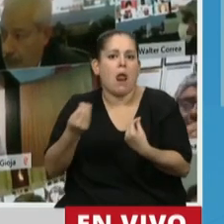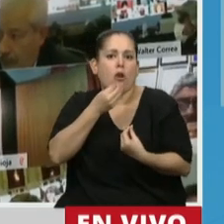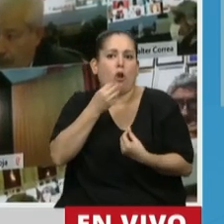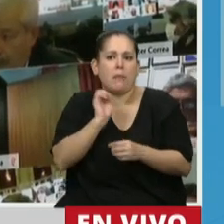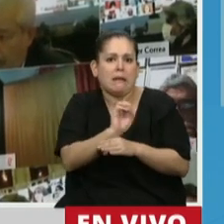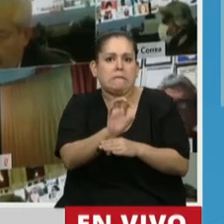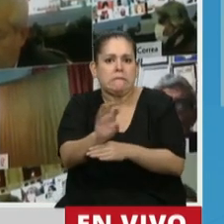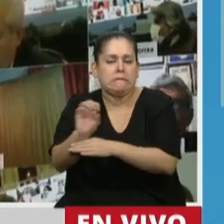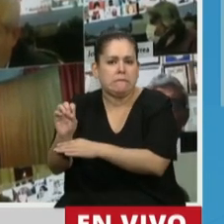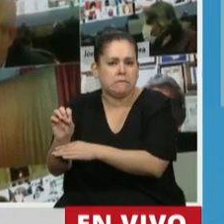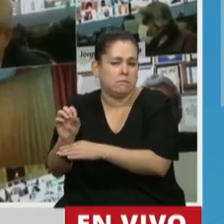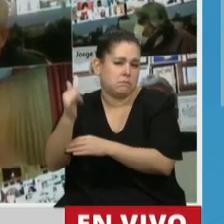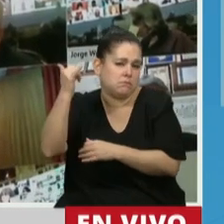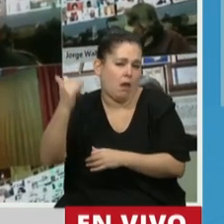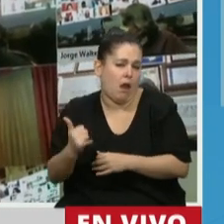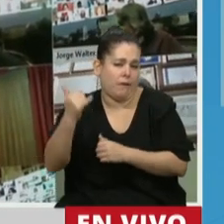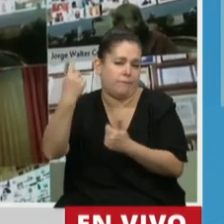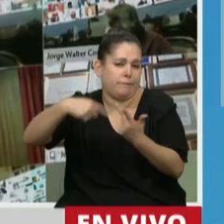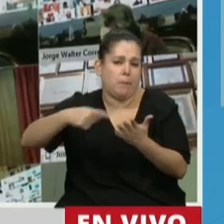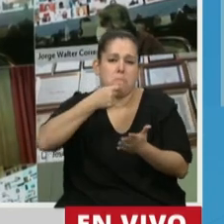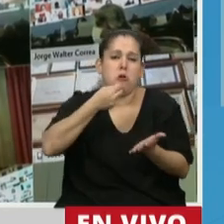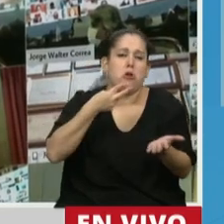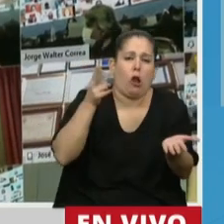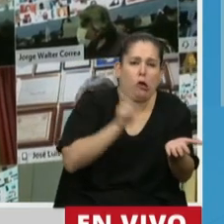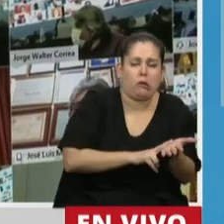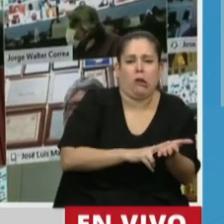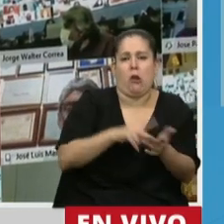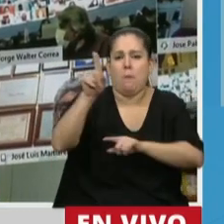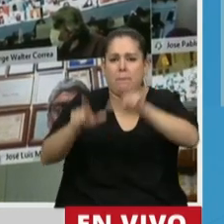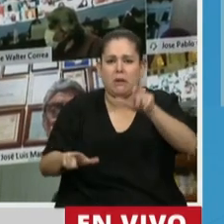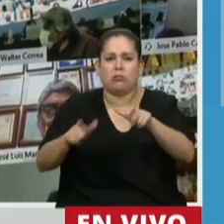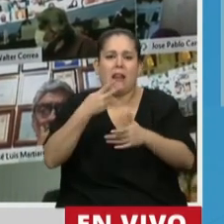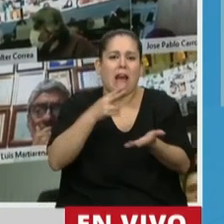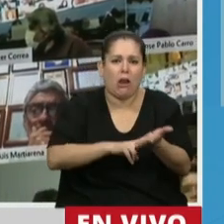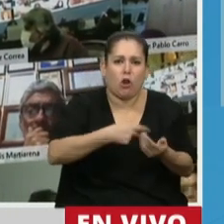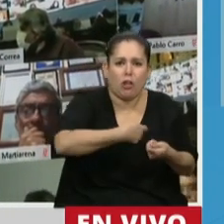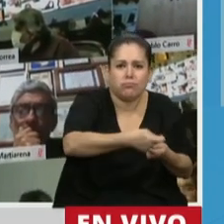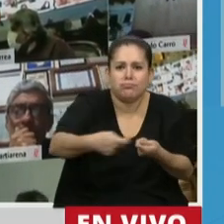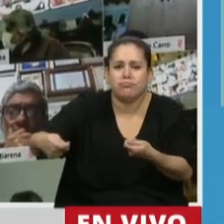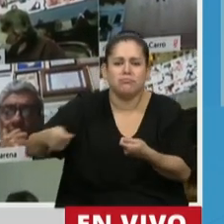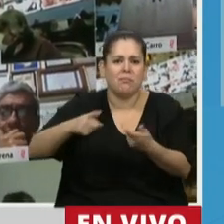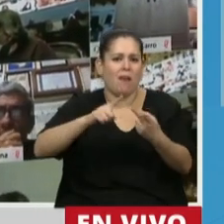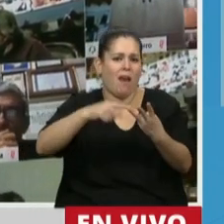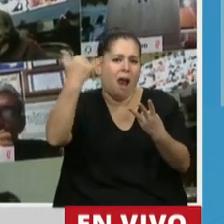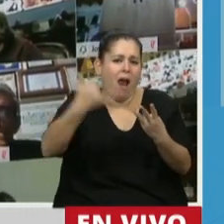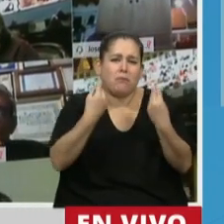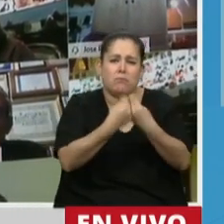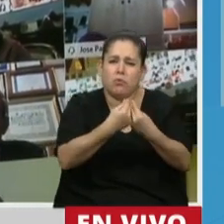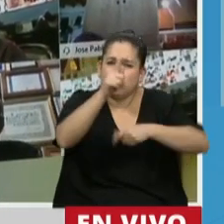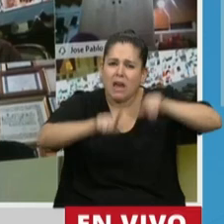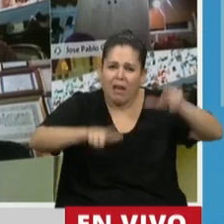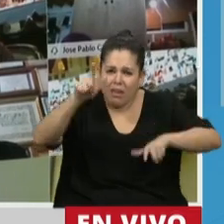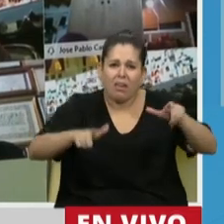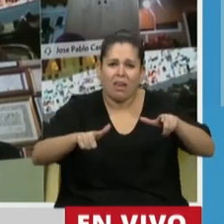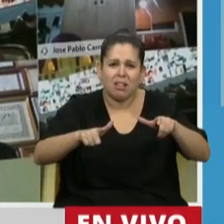Y así tenemos correo, tenemos carteros, tenemos un montón de gente de cara al virus.